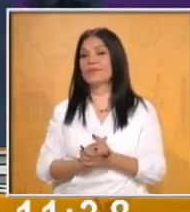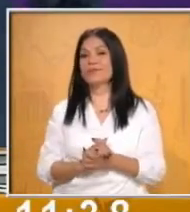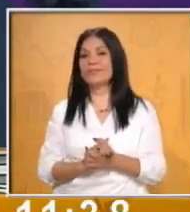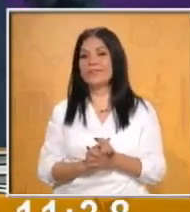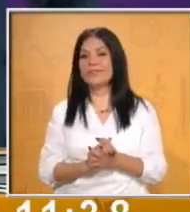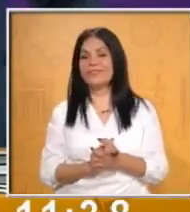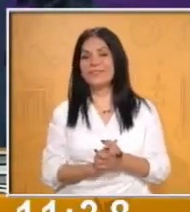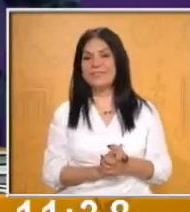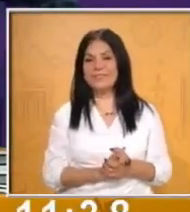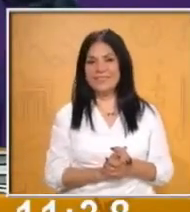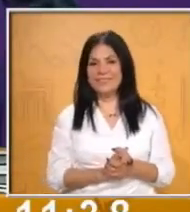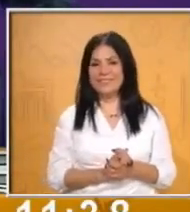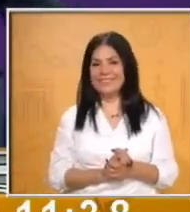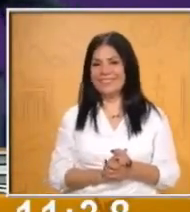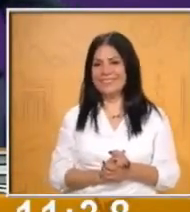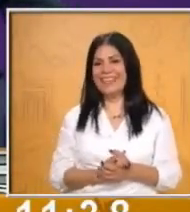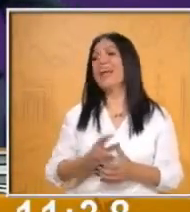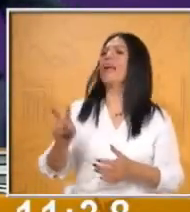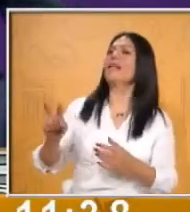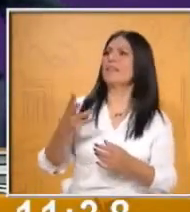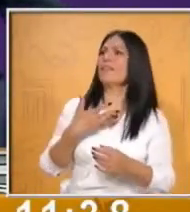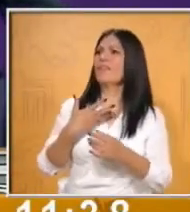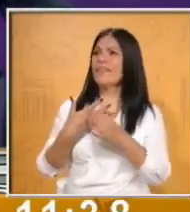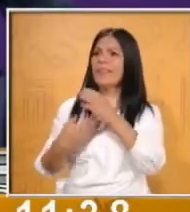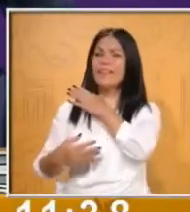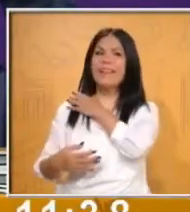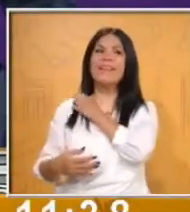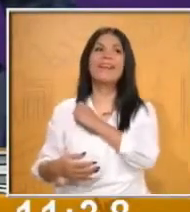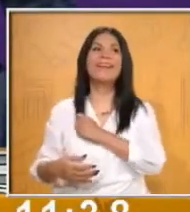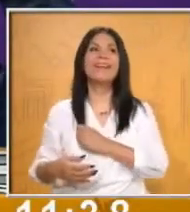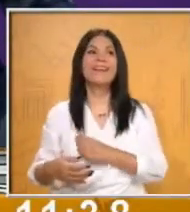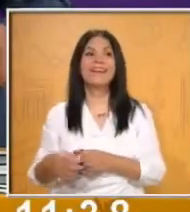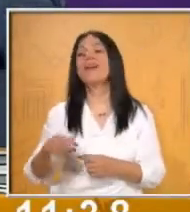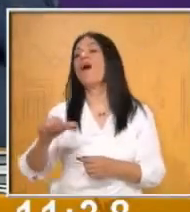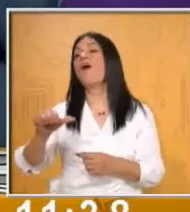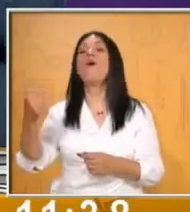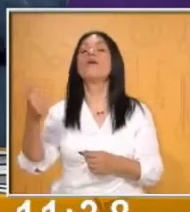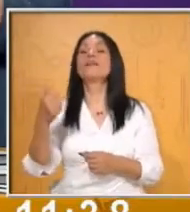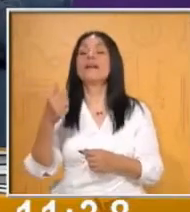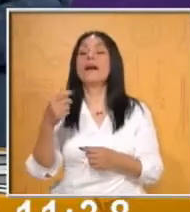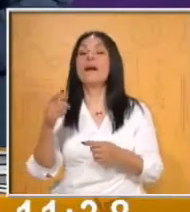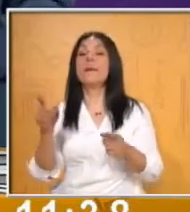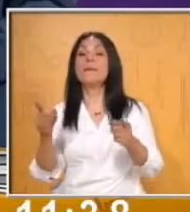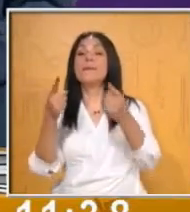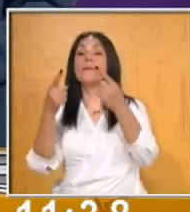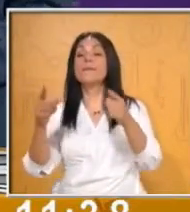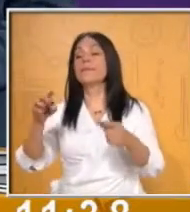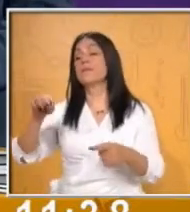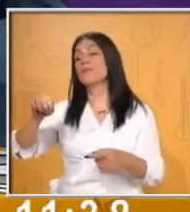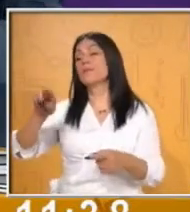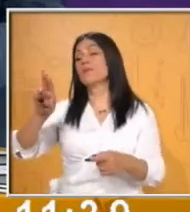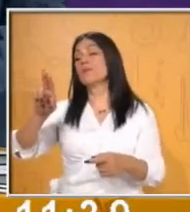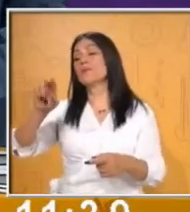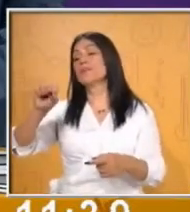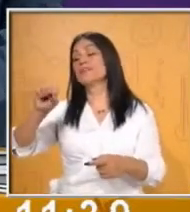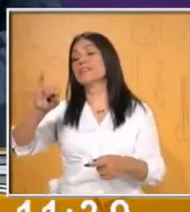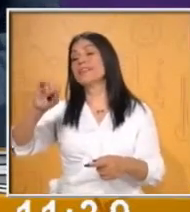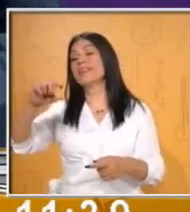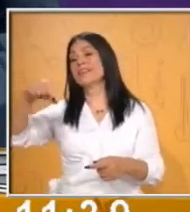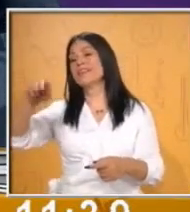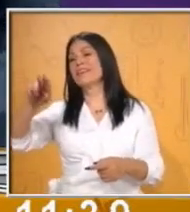copió, maestra. Yo también puse músico. La siguiente es musiquita. Y yo puse...